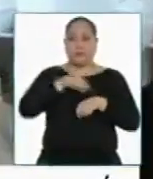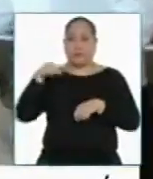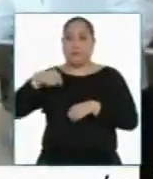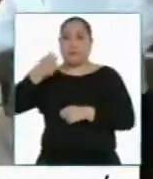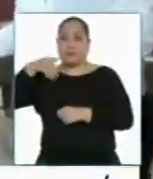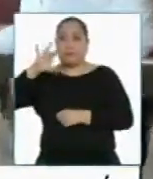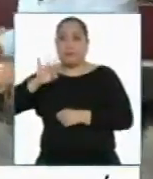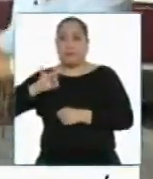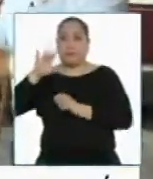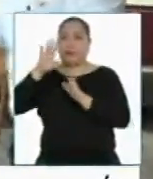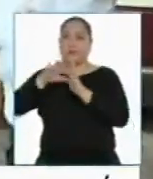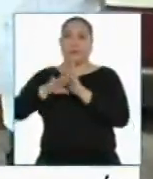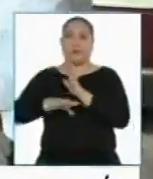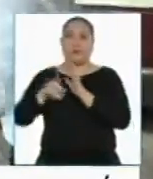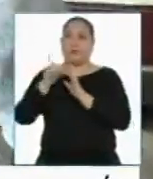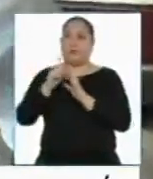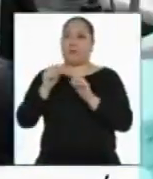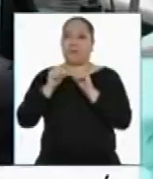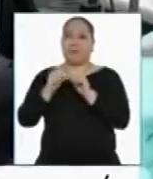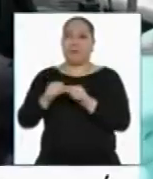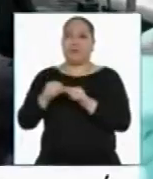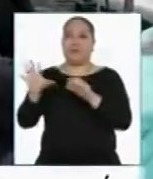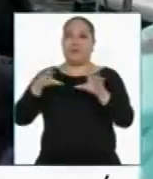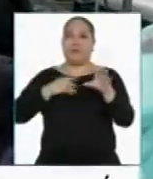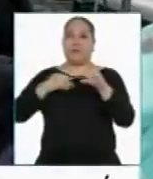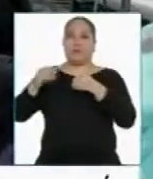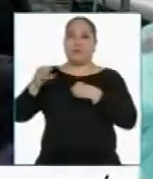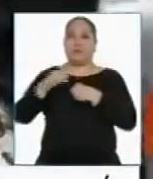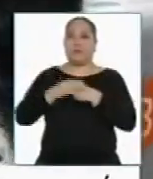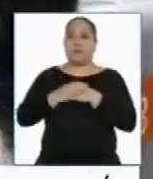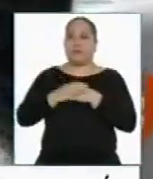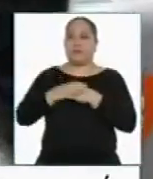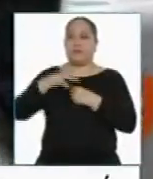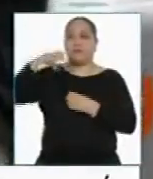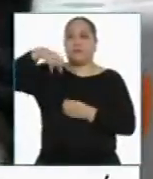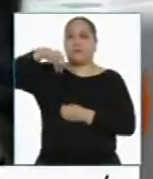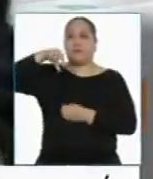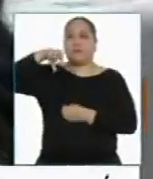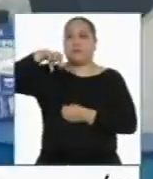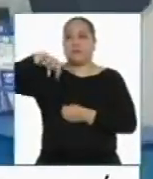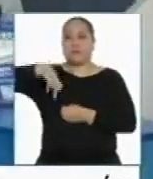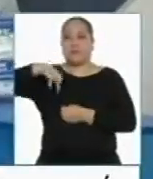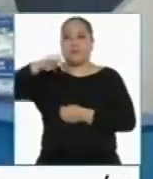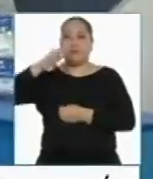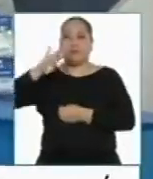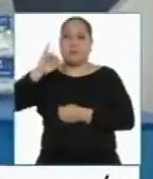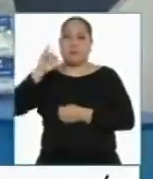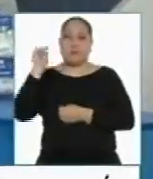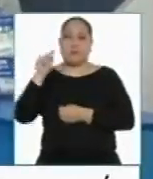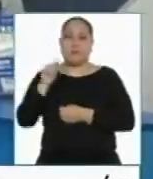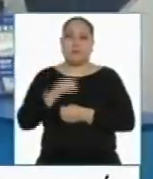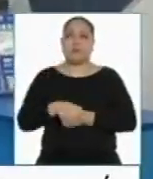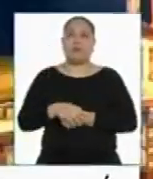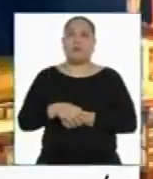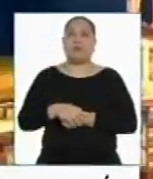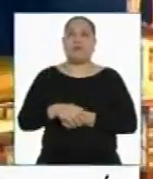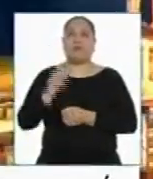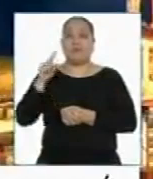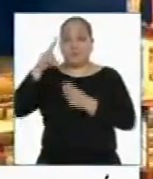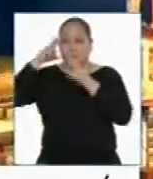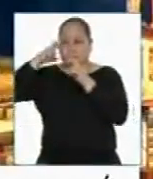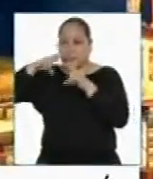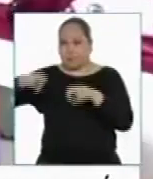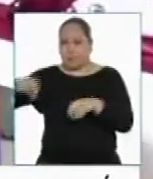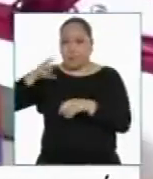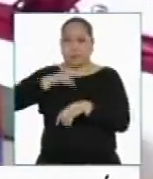Instituto Peruano de Economía, tras contraerse el 30,2% del PBI durante el segundo trimestre del año. De acuerdo a este estudio,